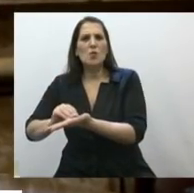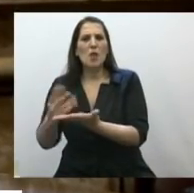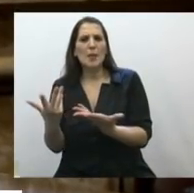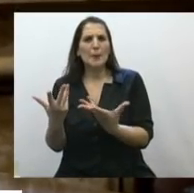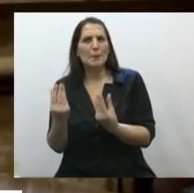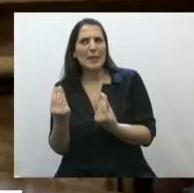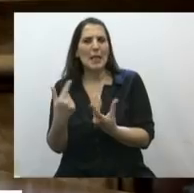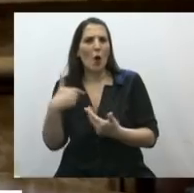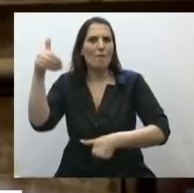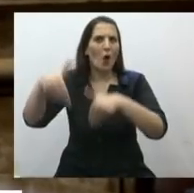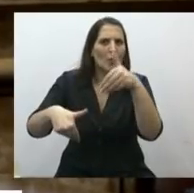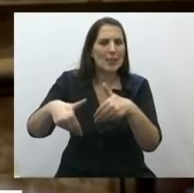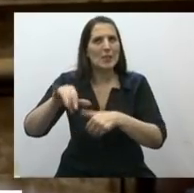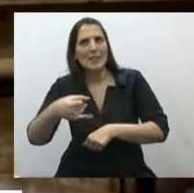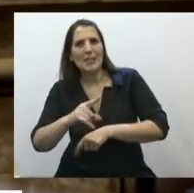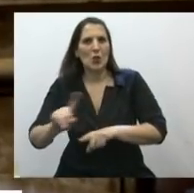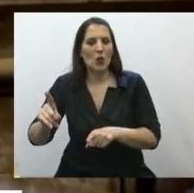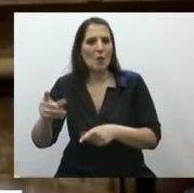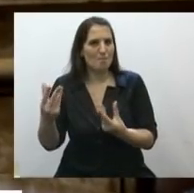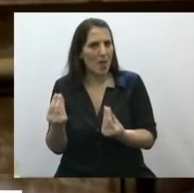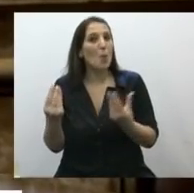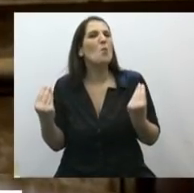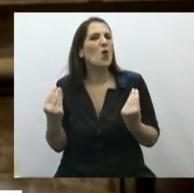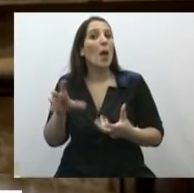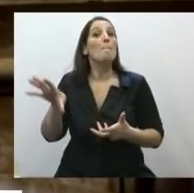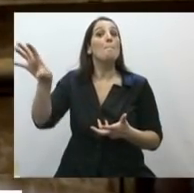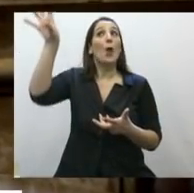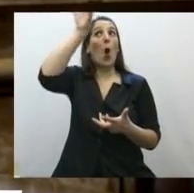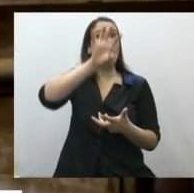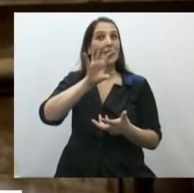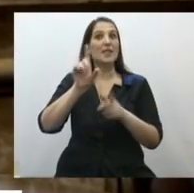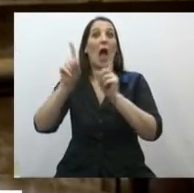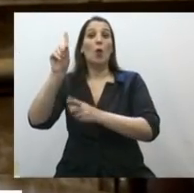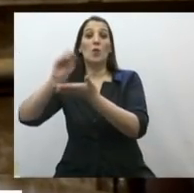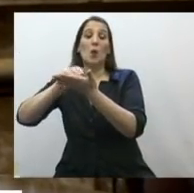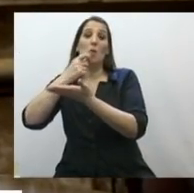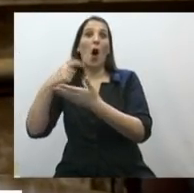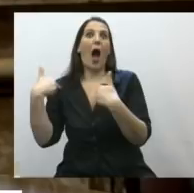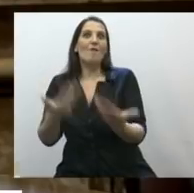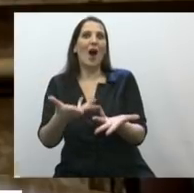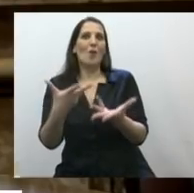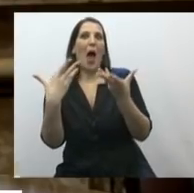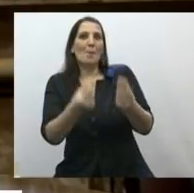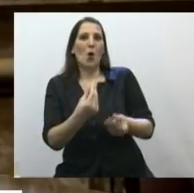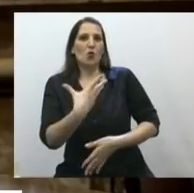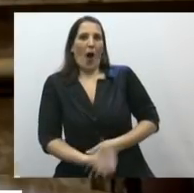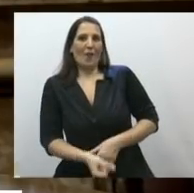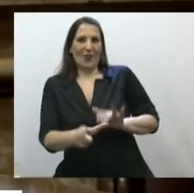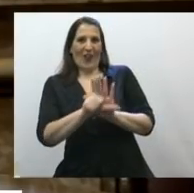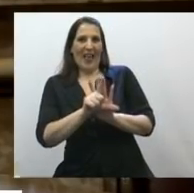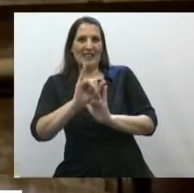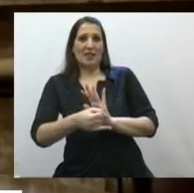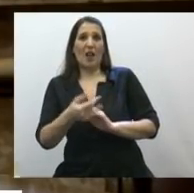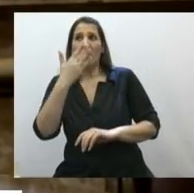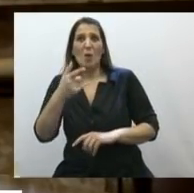sentido de su voto, porque en muchas provincias los diputados que voten a favor de este proyecto no van a poder entrar a sus provincias,